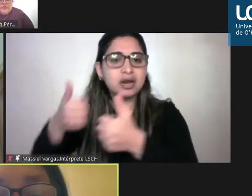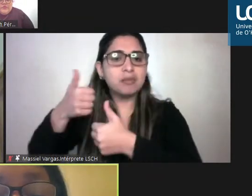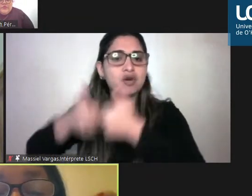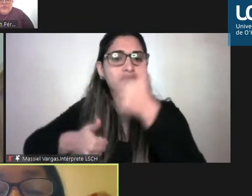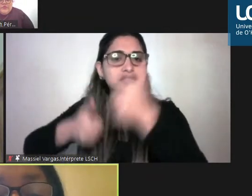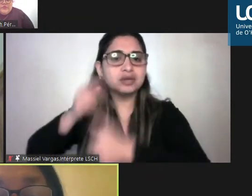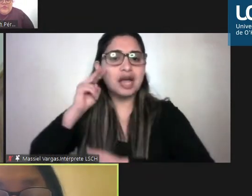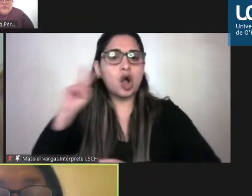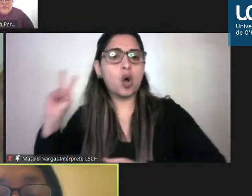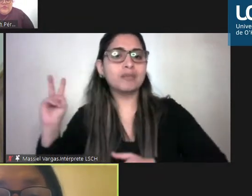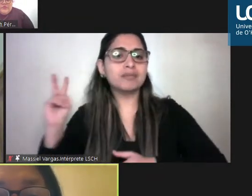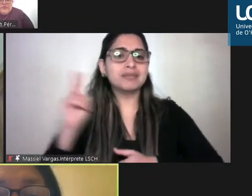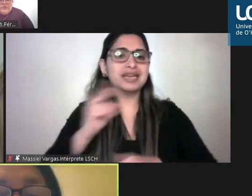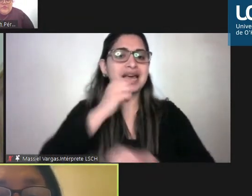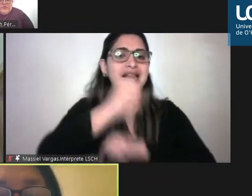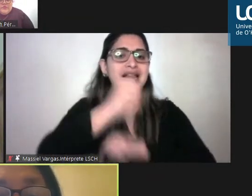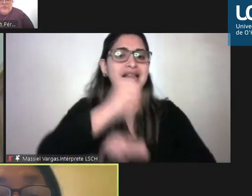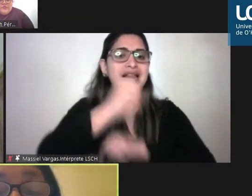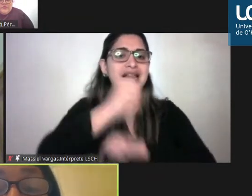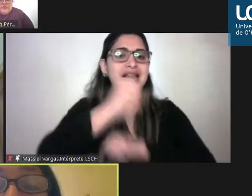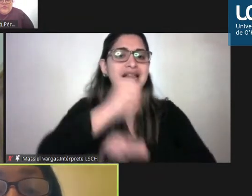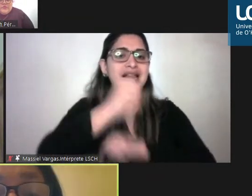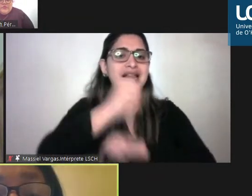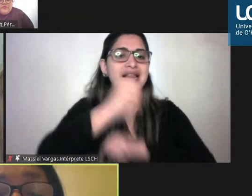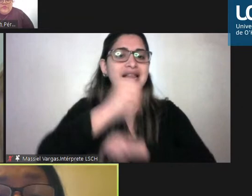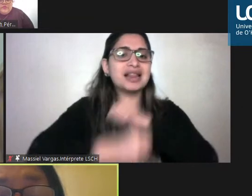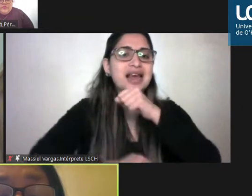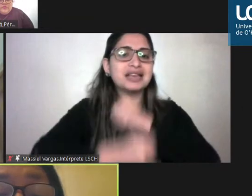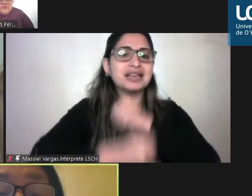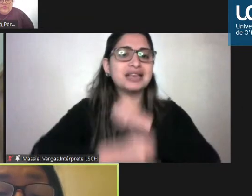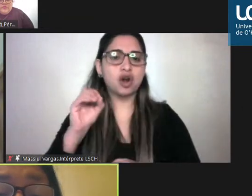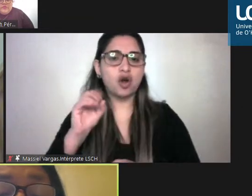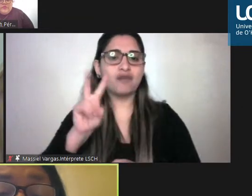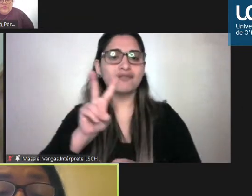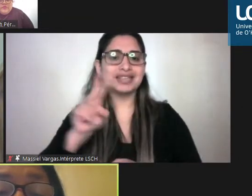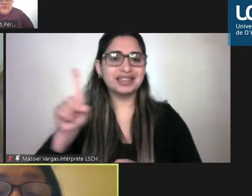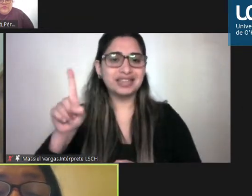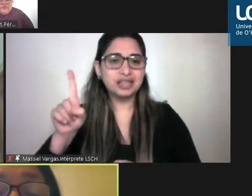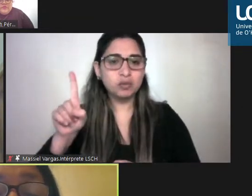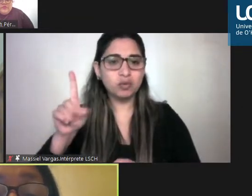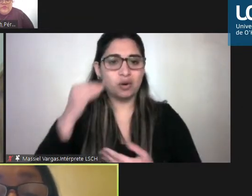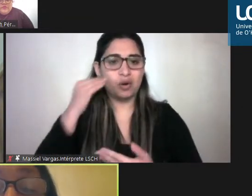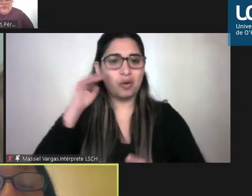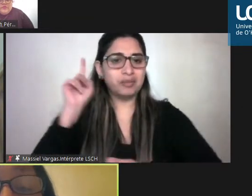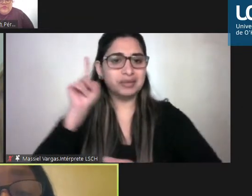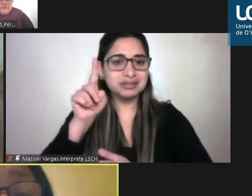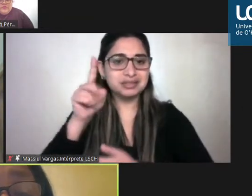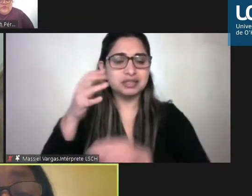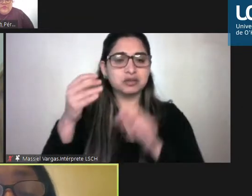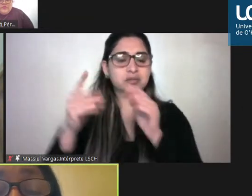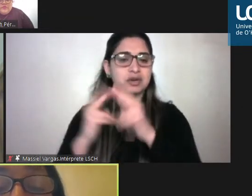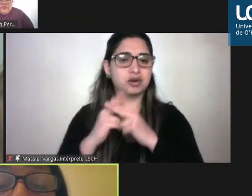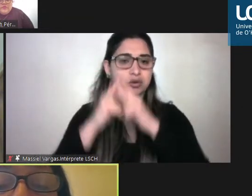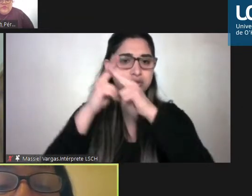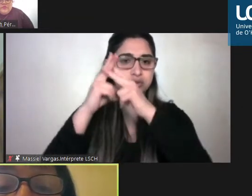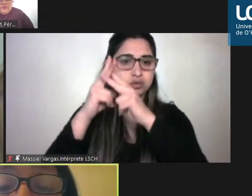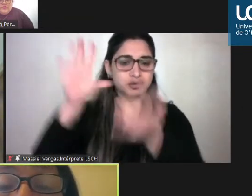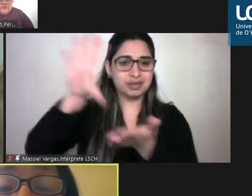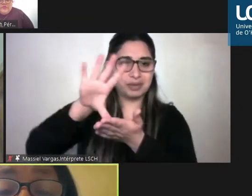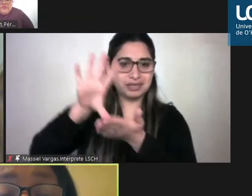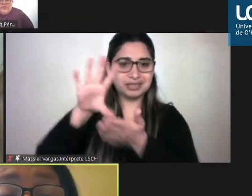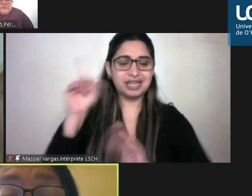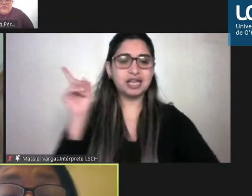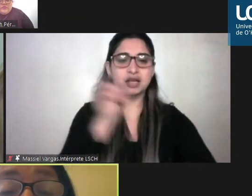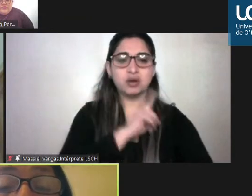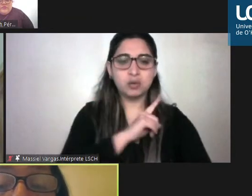XXI de respeto a la gran diversidad de conocimientos para la construcción de país y por último lo dice el